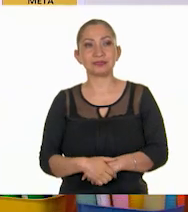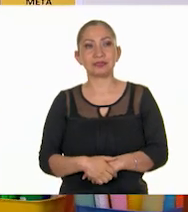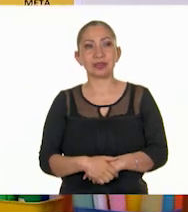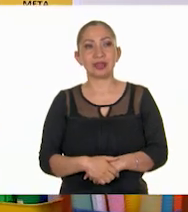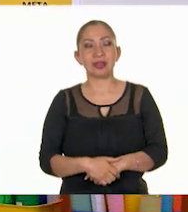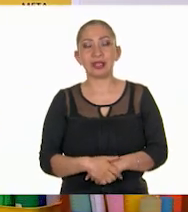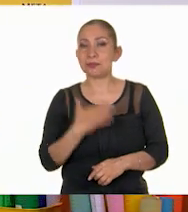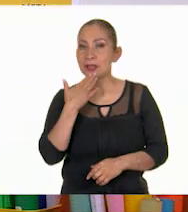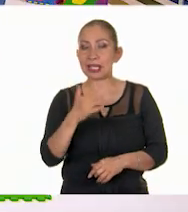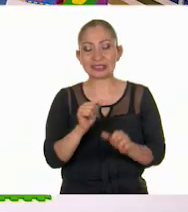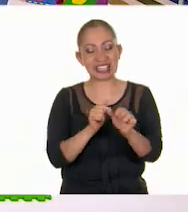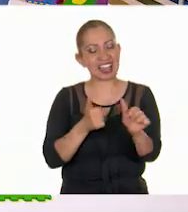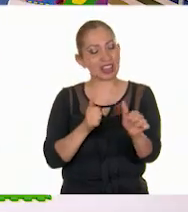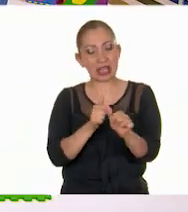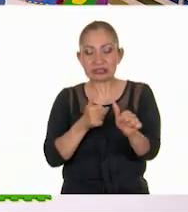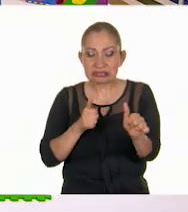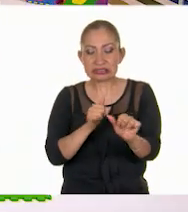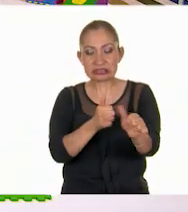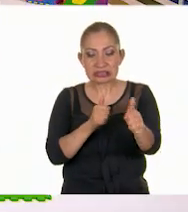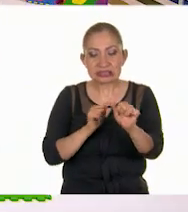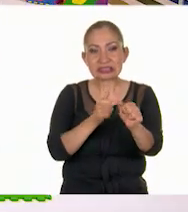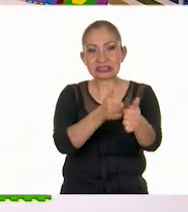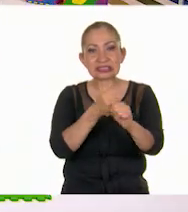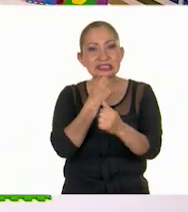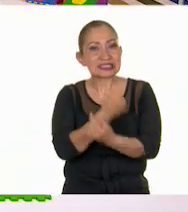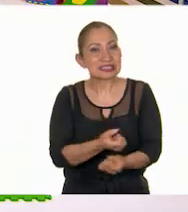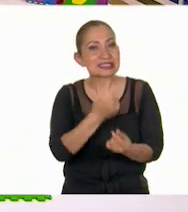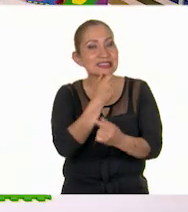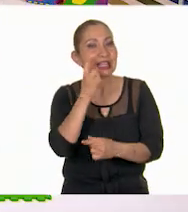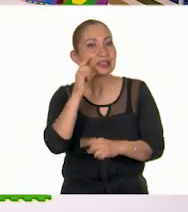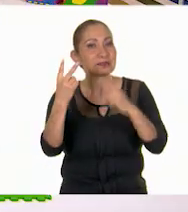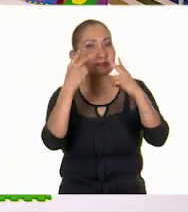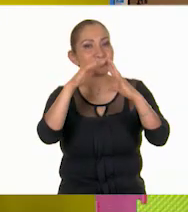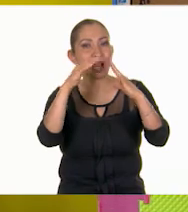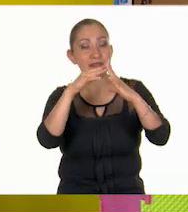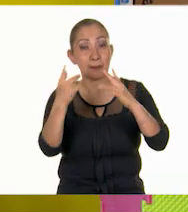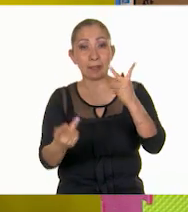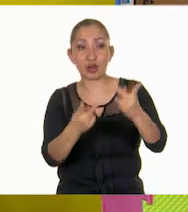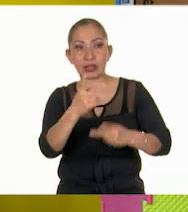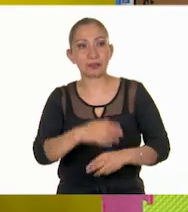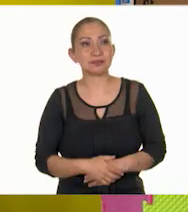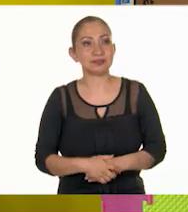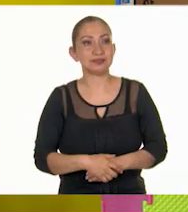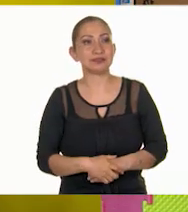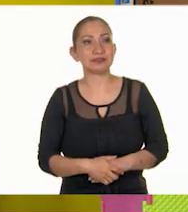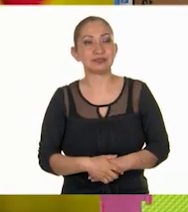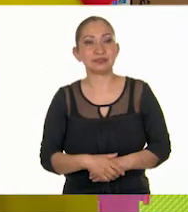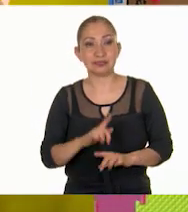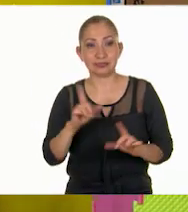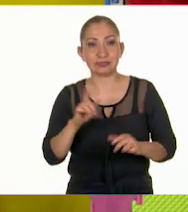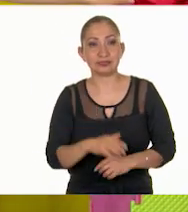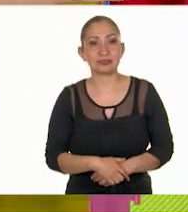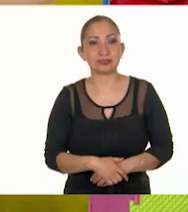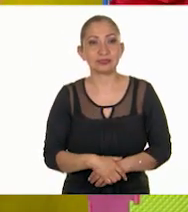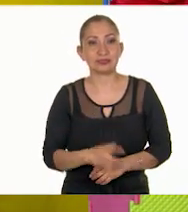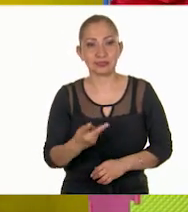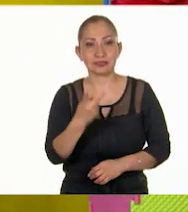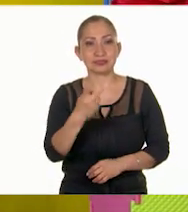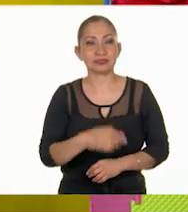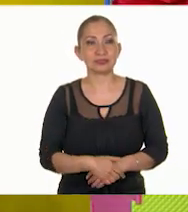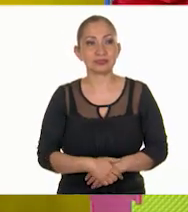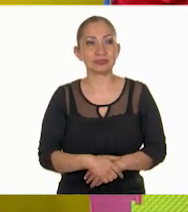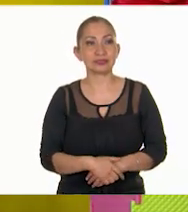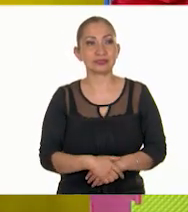seis. Vamos atrás, atrás de los niños y niñas que nos ven desde casa. Y es una pregunta, Mariana. ¿Listos, listos? Ahí va la pregunta.